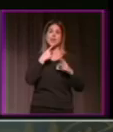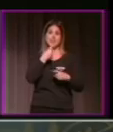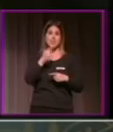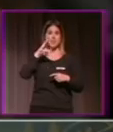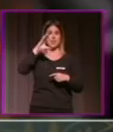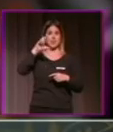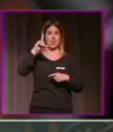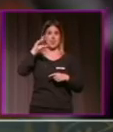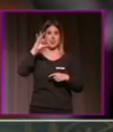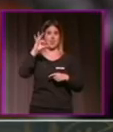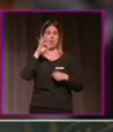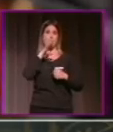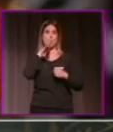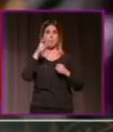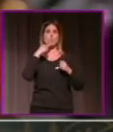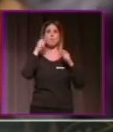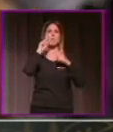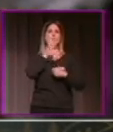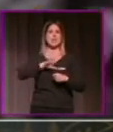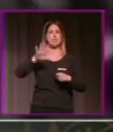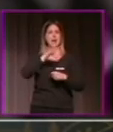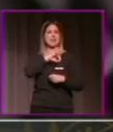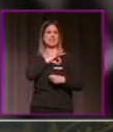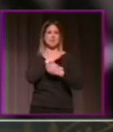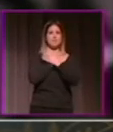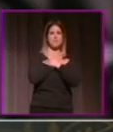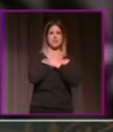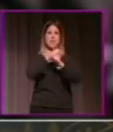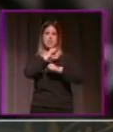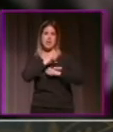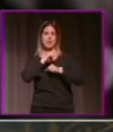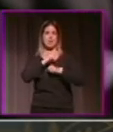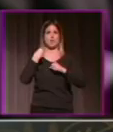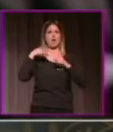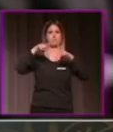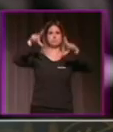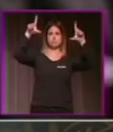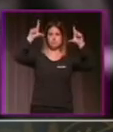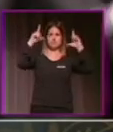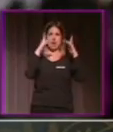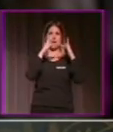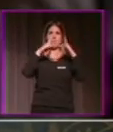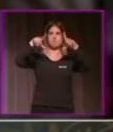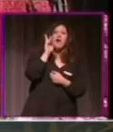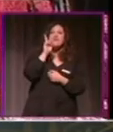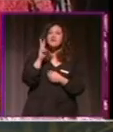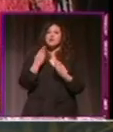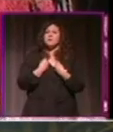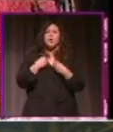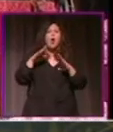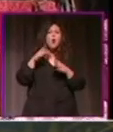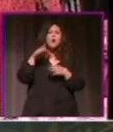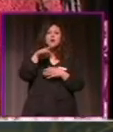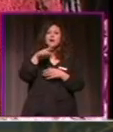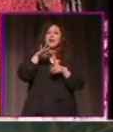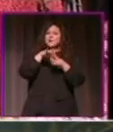Entonces, yo creo que llegó el momento que cuando quisieron echar cuentas, estábamos a finales de enero y serían conscientes que esta criatura, el pregón lo tenía escrito.